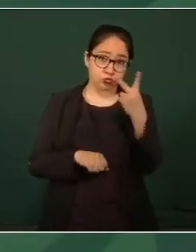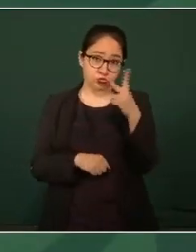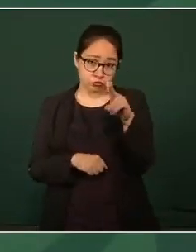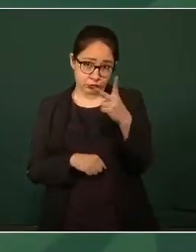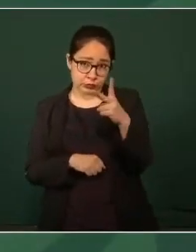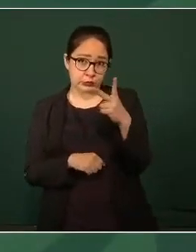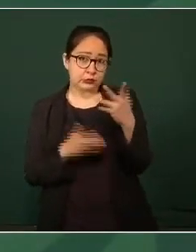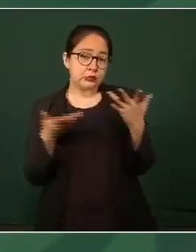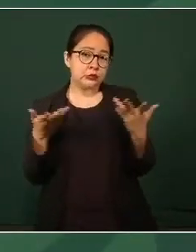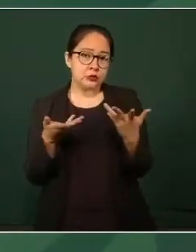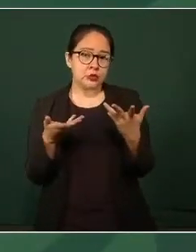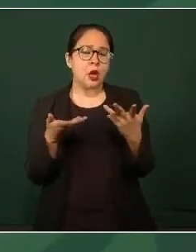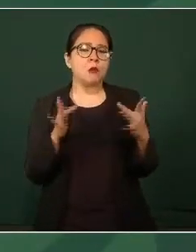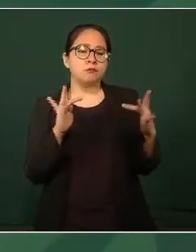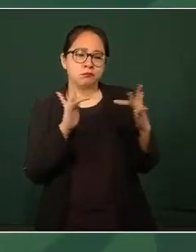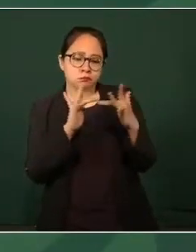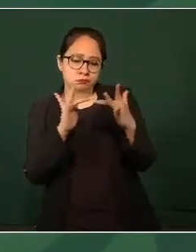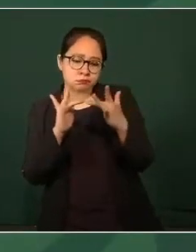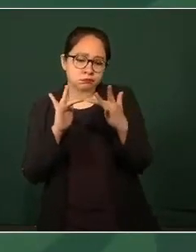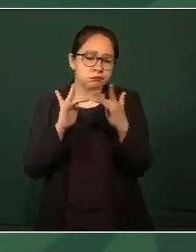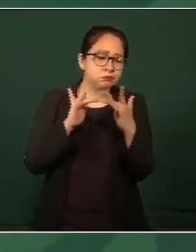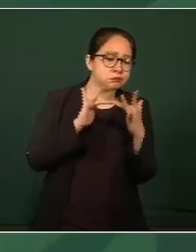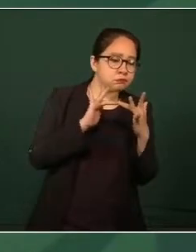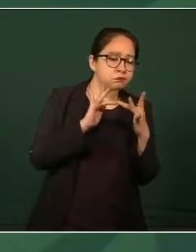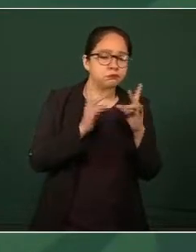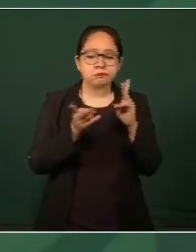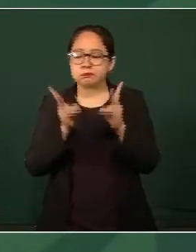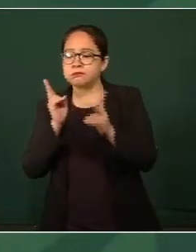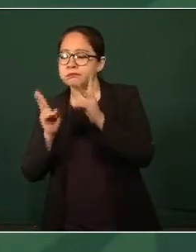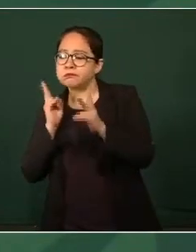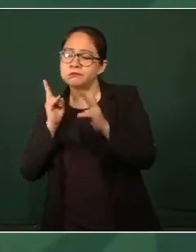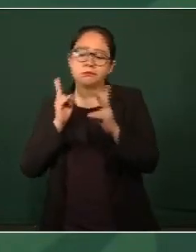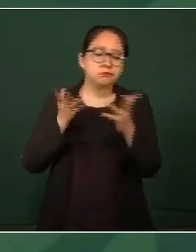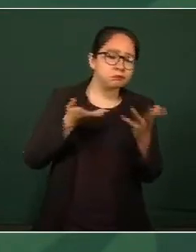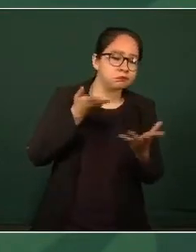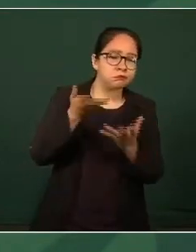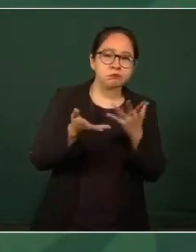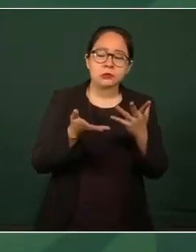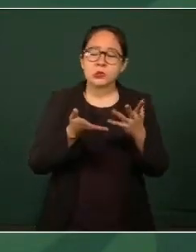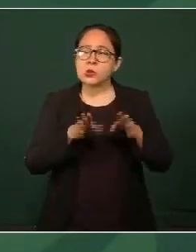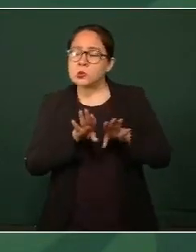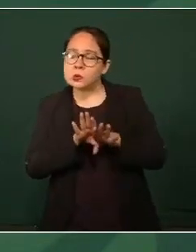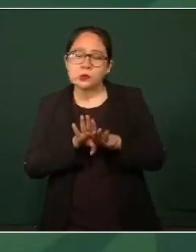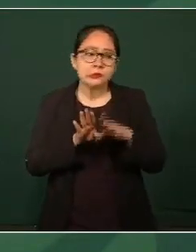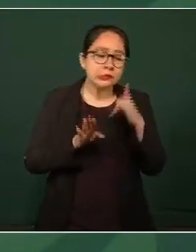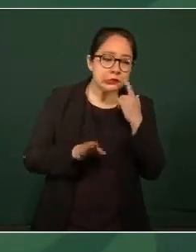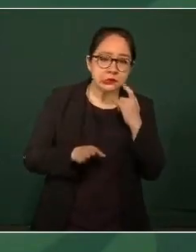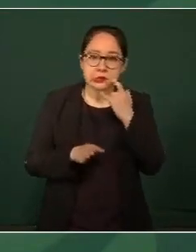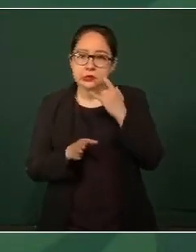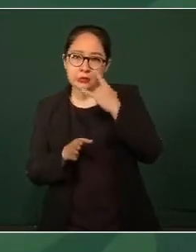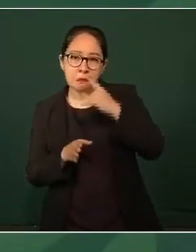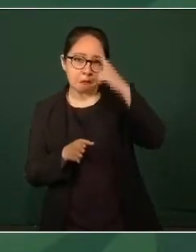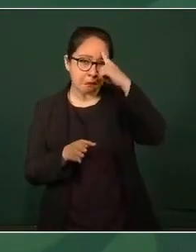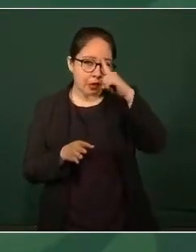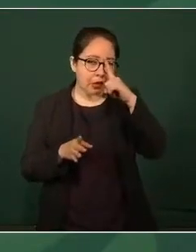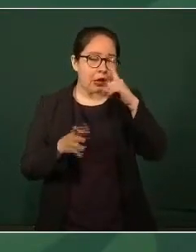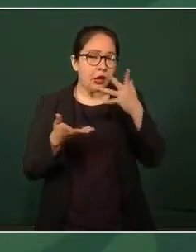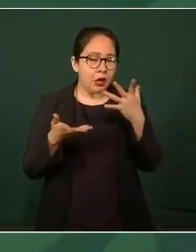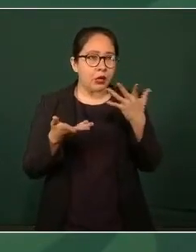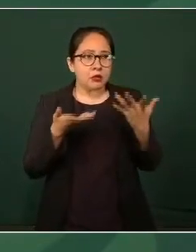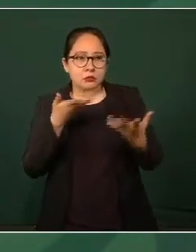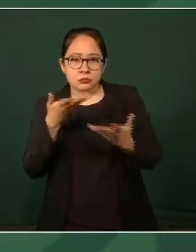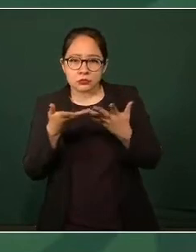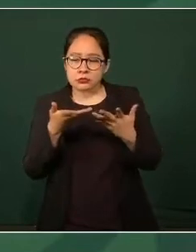mantener comunicación y buscar la forma más conveniente para